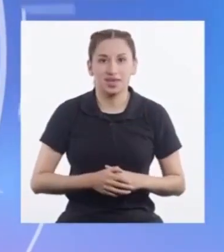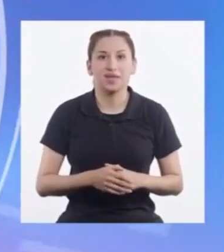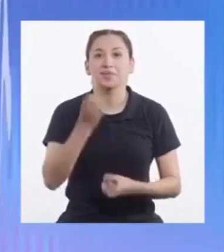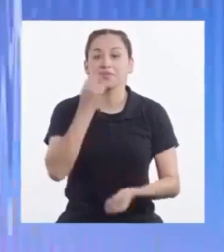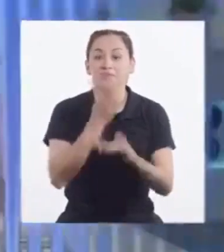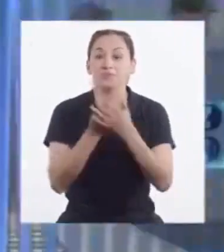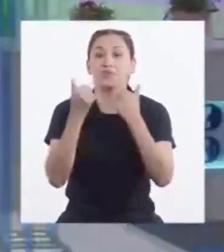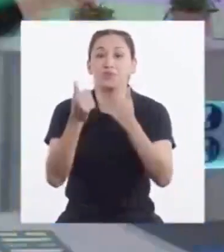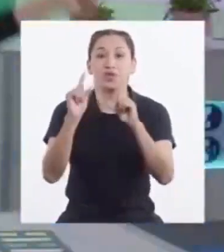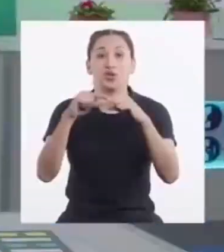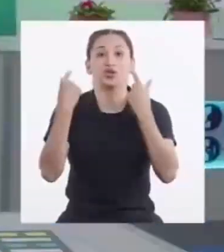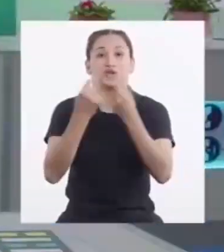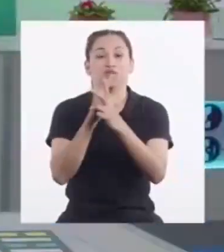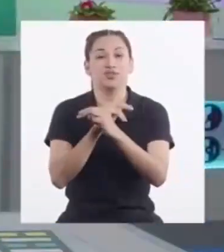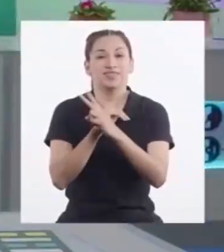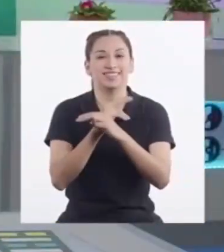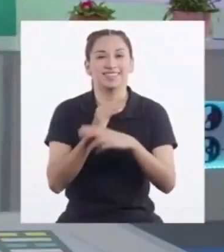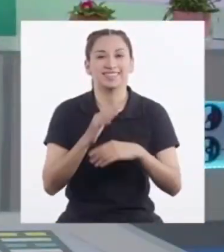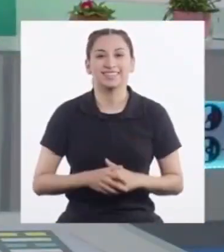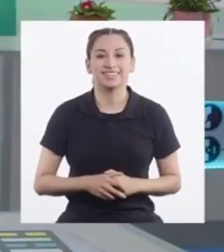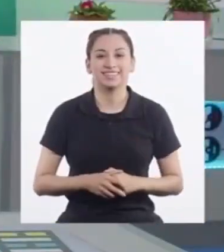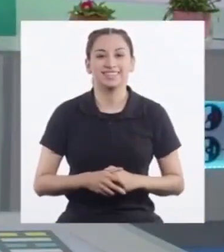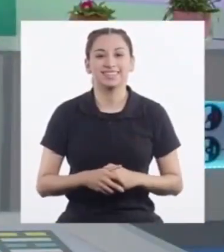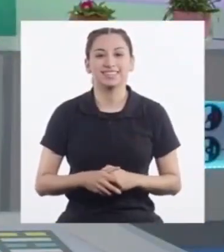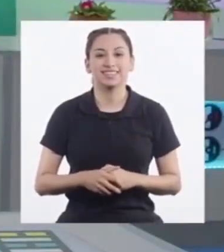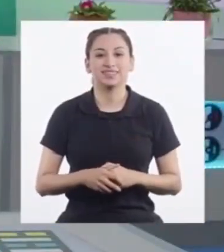Bien hecho Equipo Vizcacha